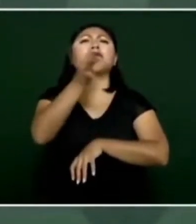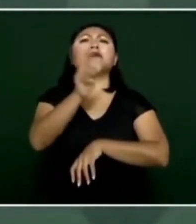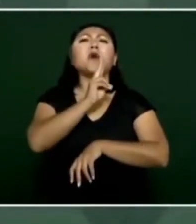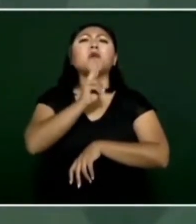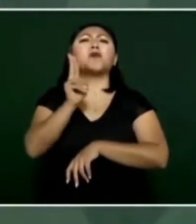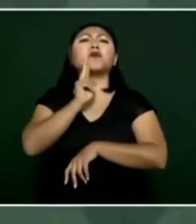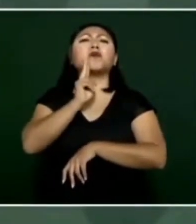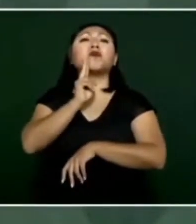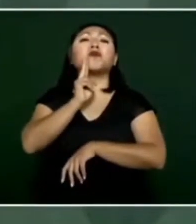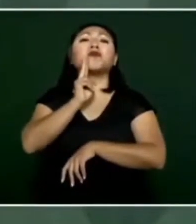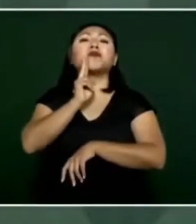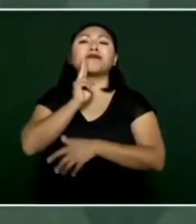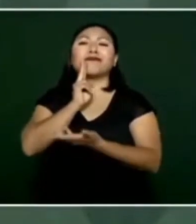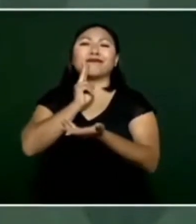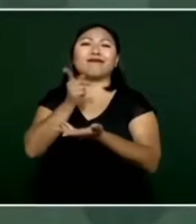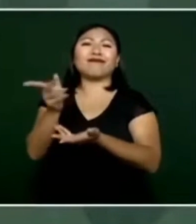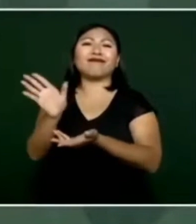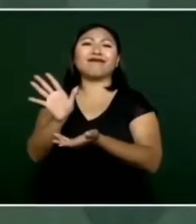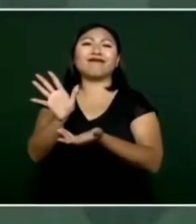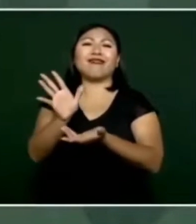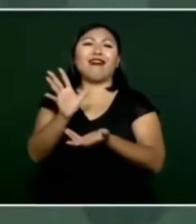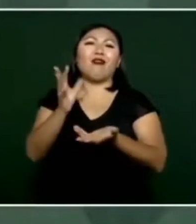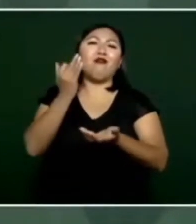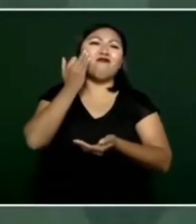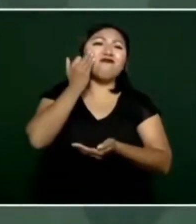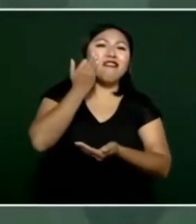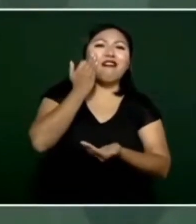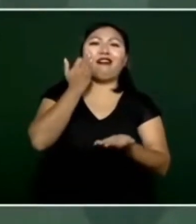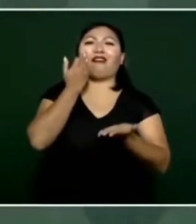porque existen las redes sociales